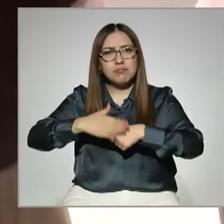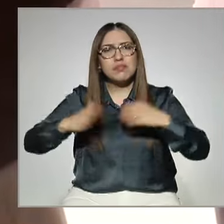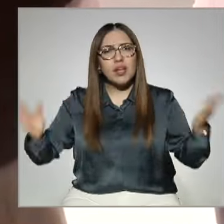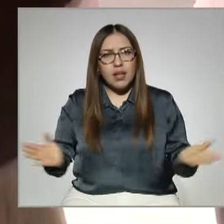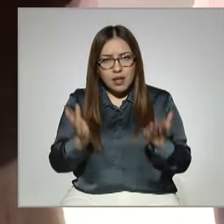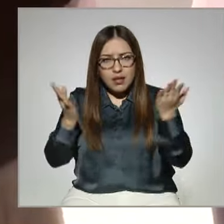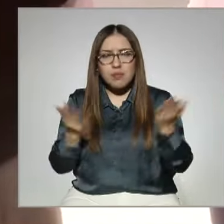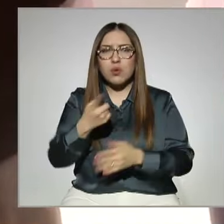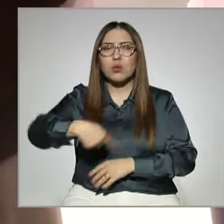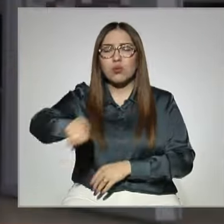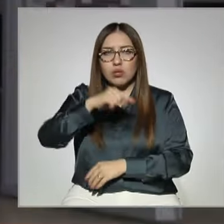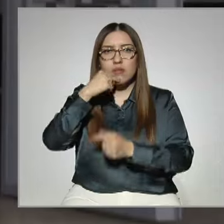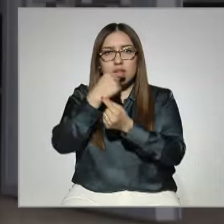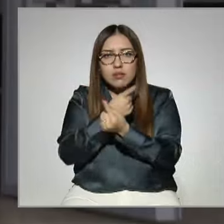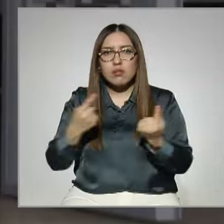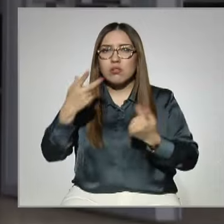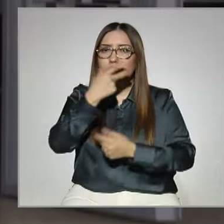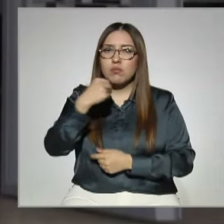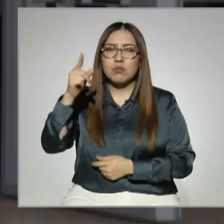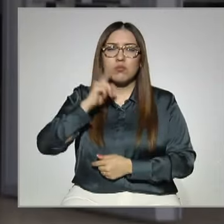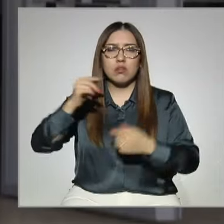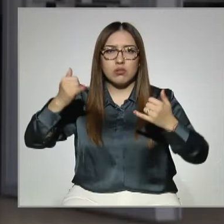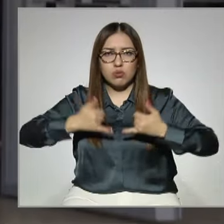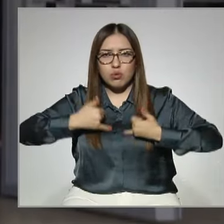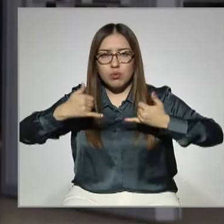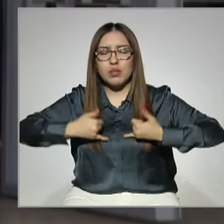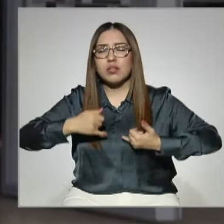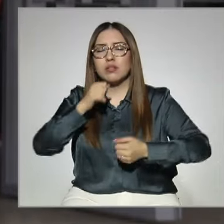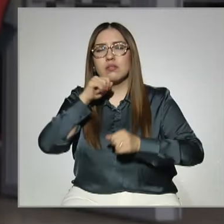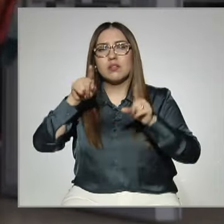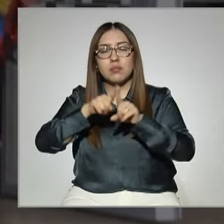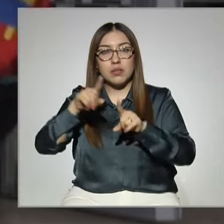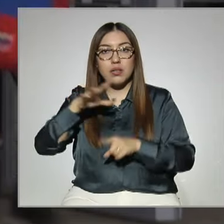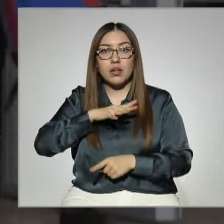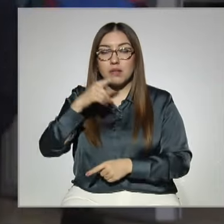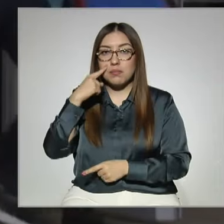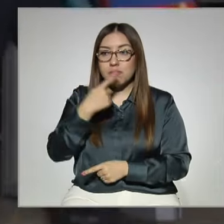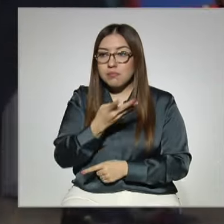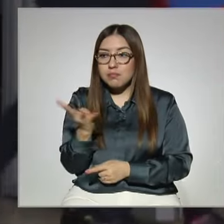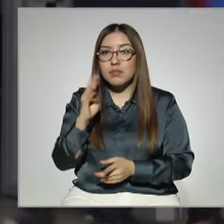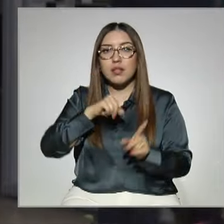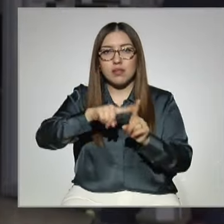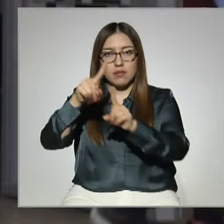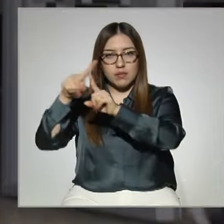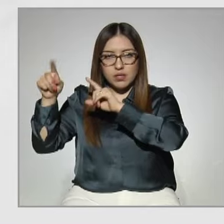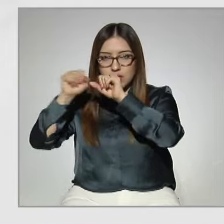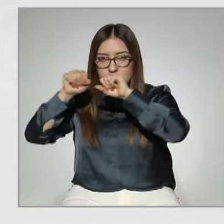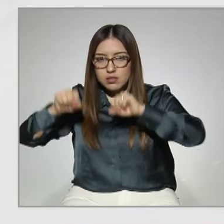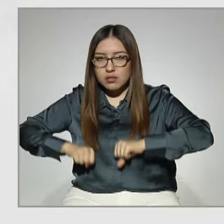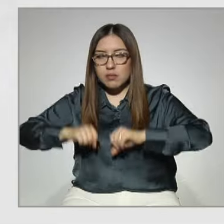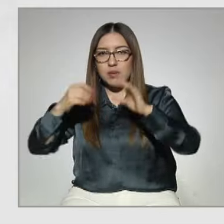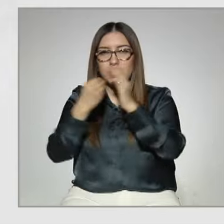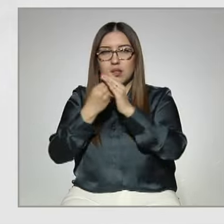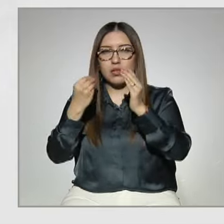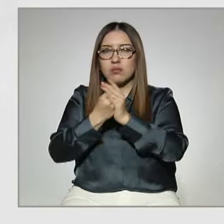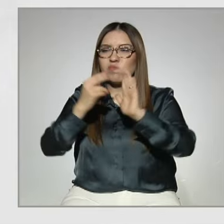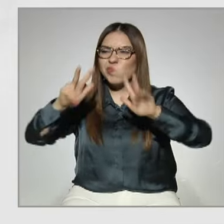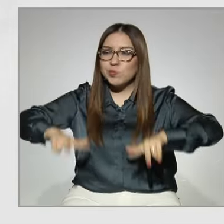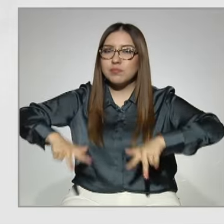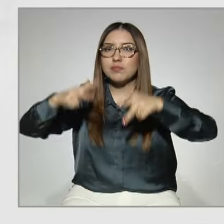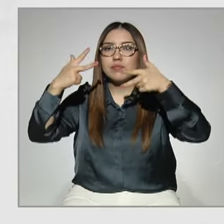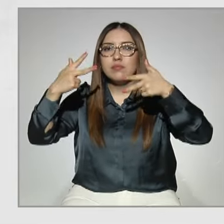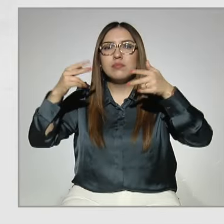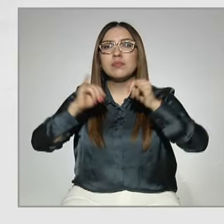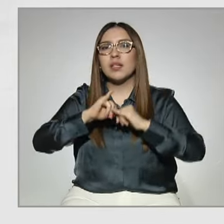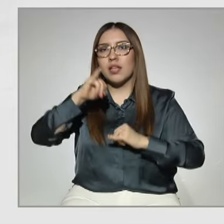estudios de niñas, niños, adolescentes y jóvenes, existen a su alcance sistemas de clases a distancia. Una alternativa